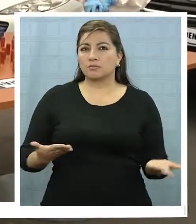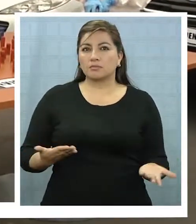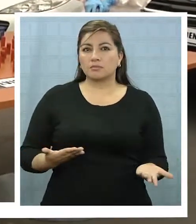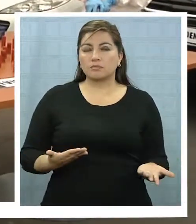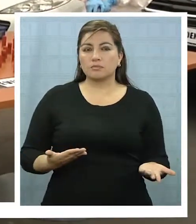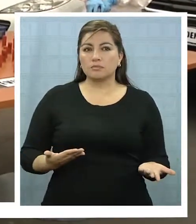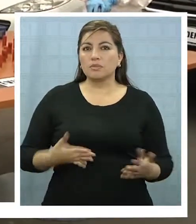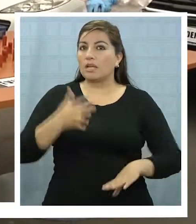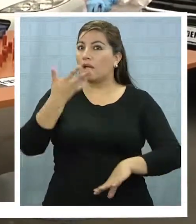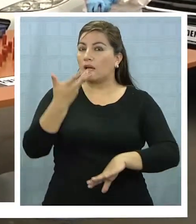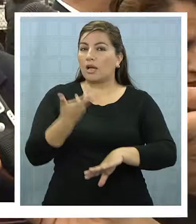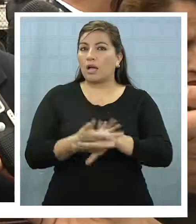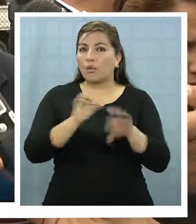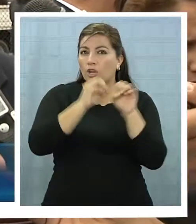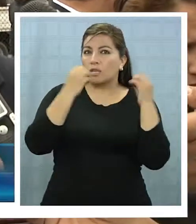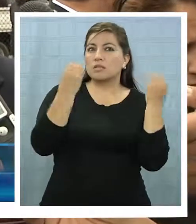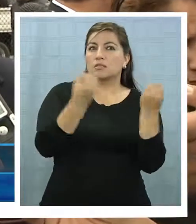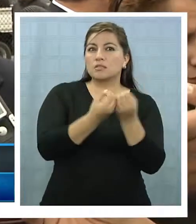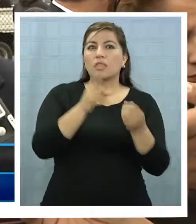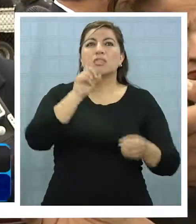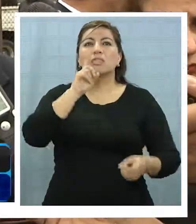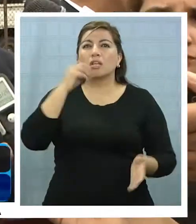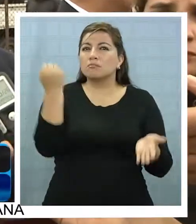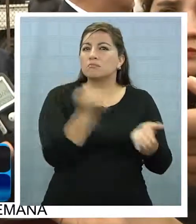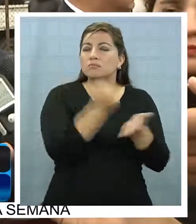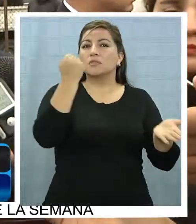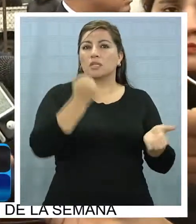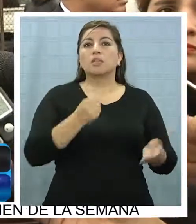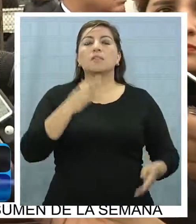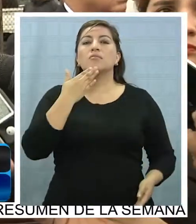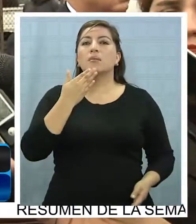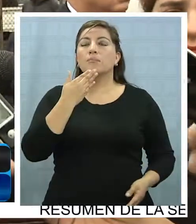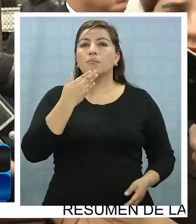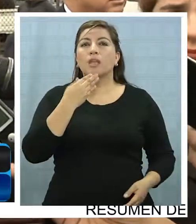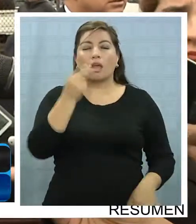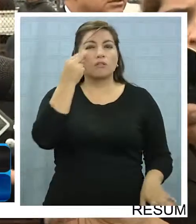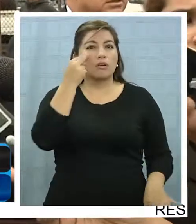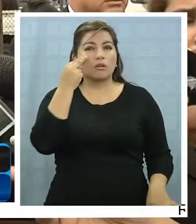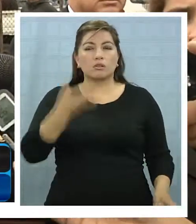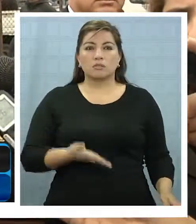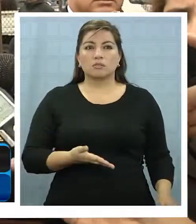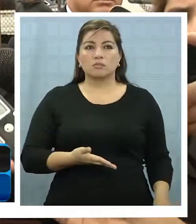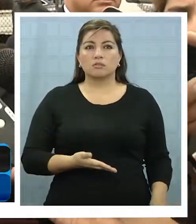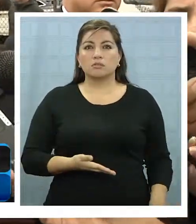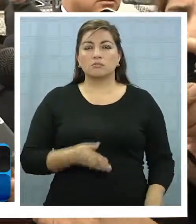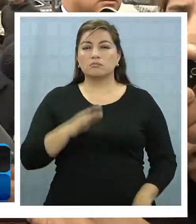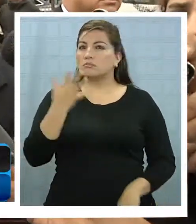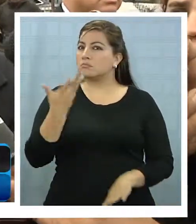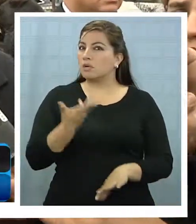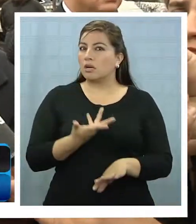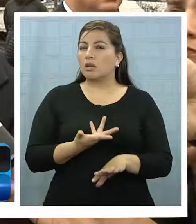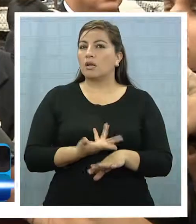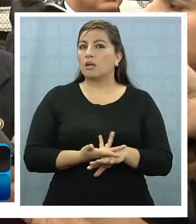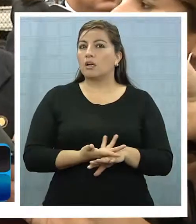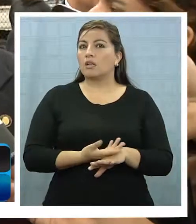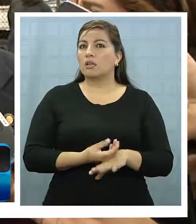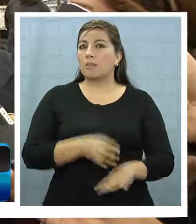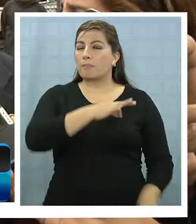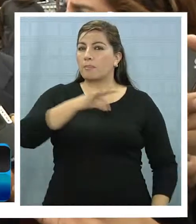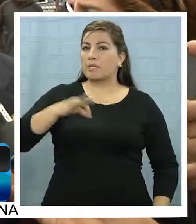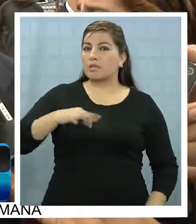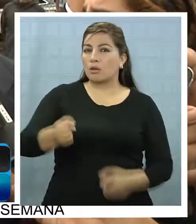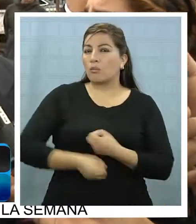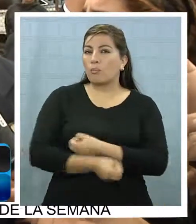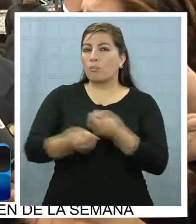existencia de una organización que se encuentra acreditada, que se encuentra identificada, que está puesta a disposición del Ministerio Público y sobre la